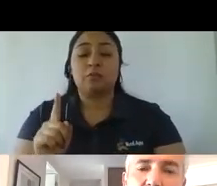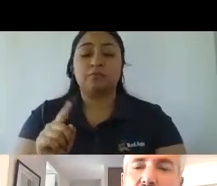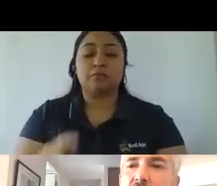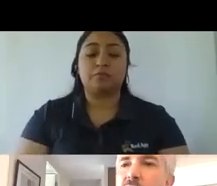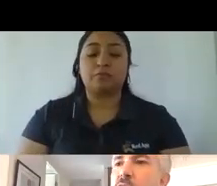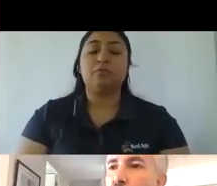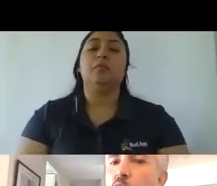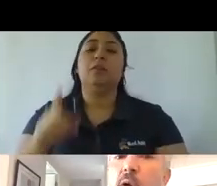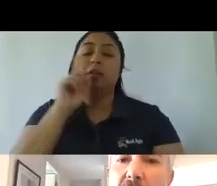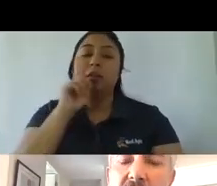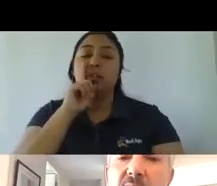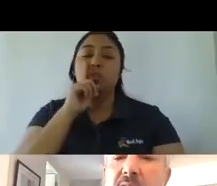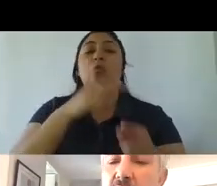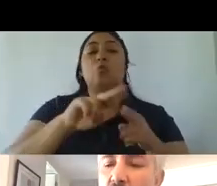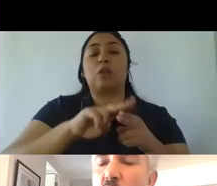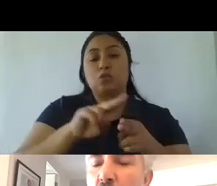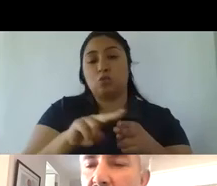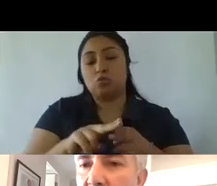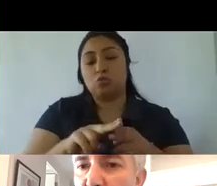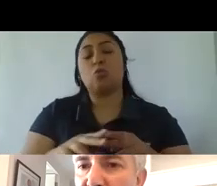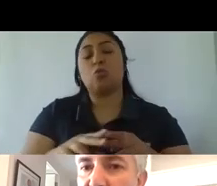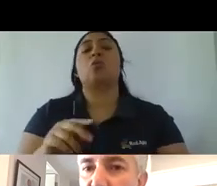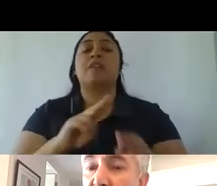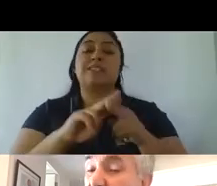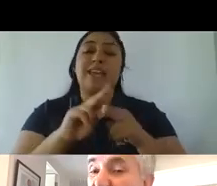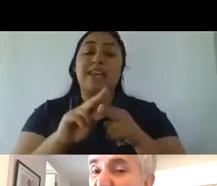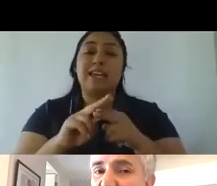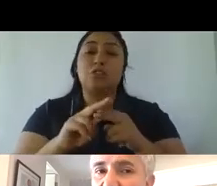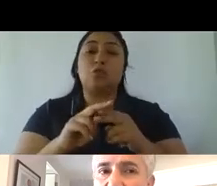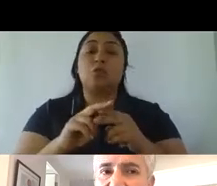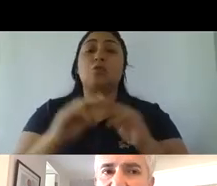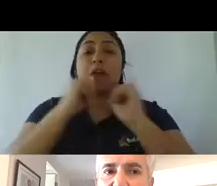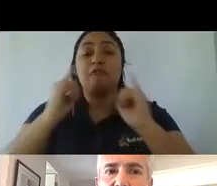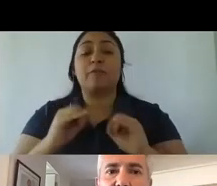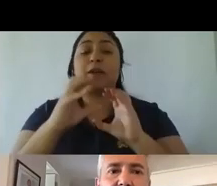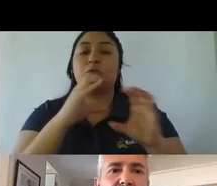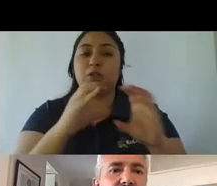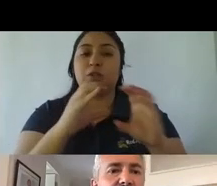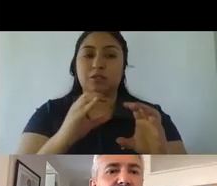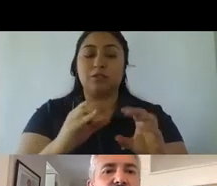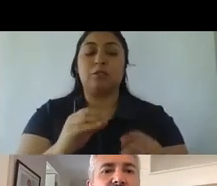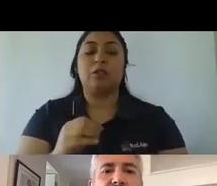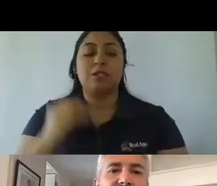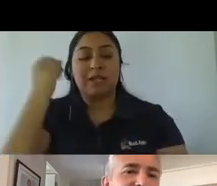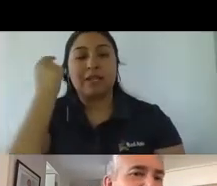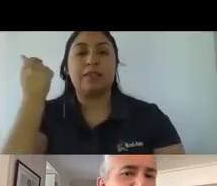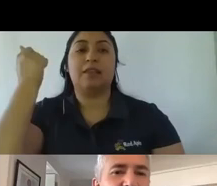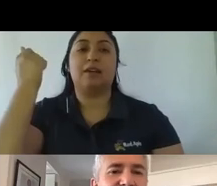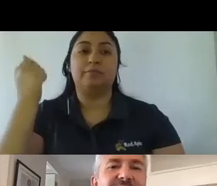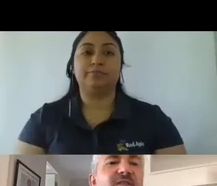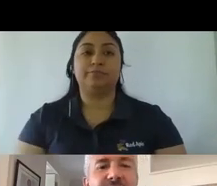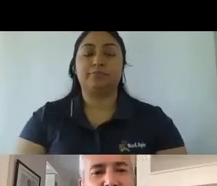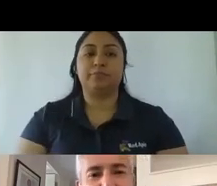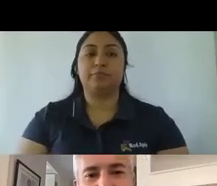solución si tú hubieras establecido un puente de comunicación porque de eso se trata al final del día entonces dice según tu